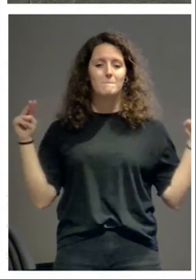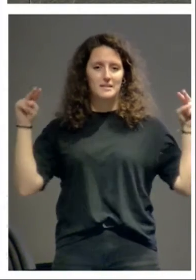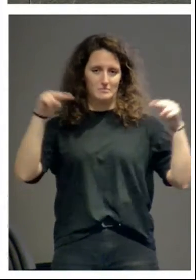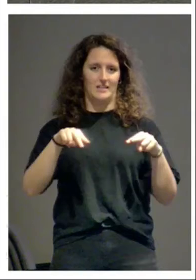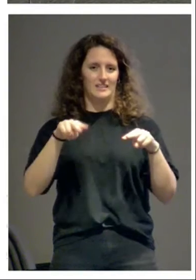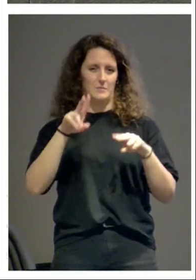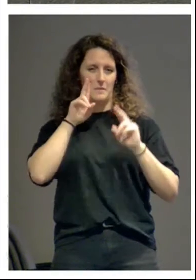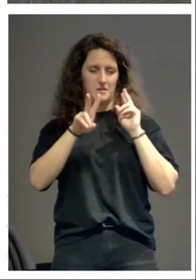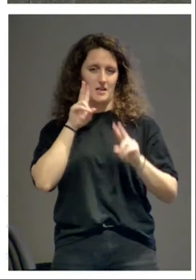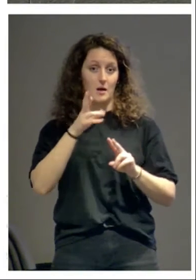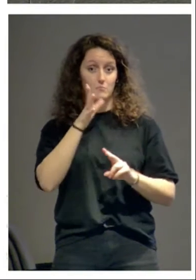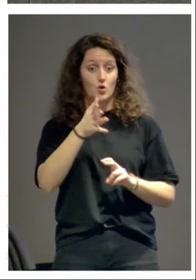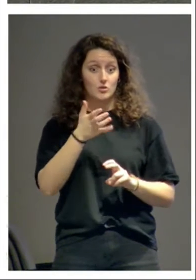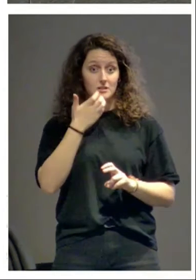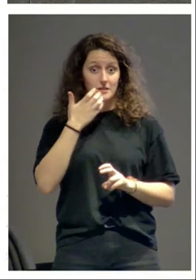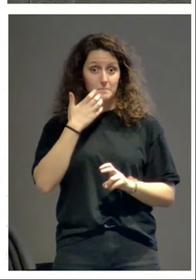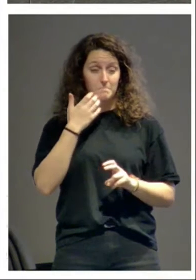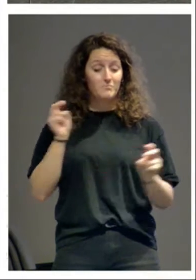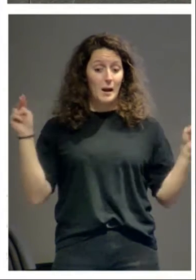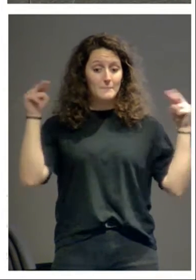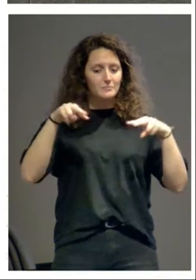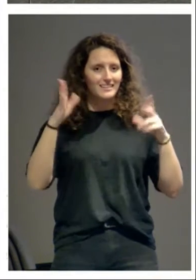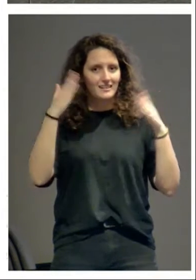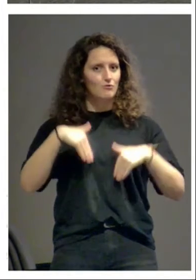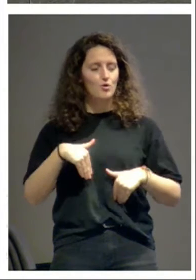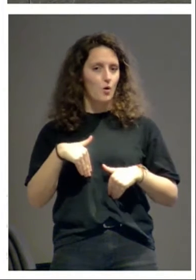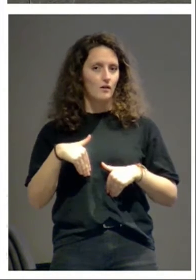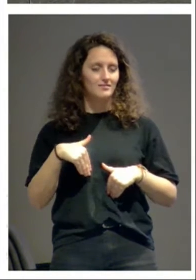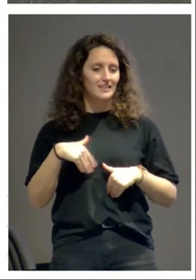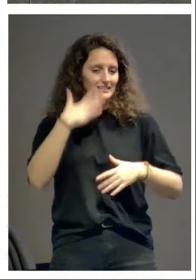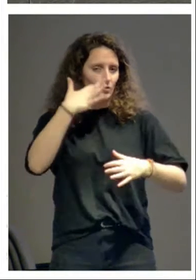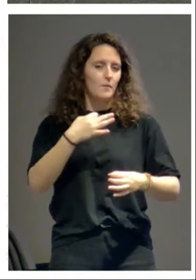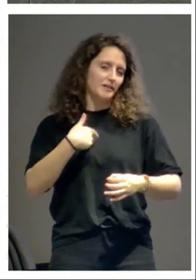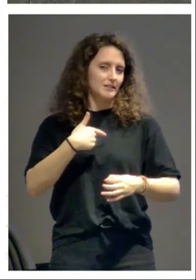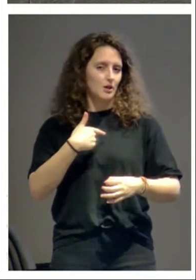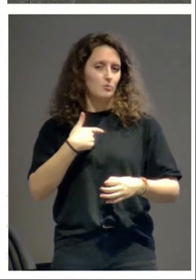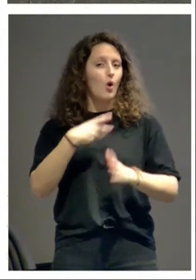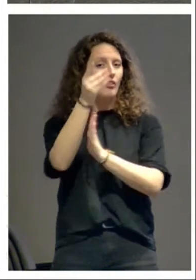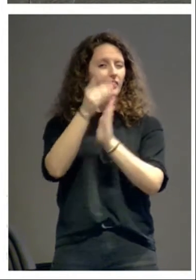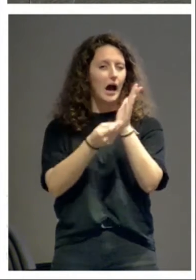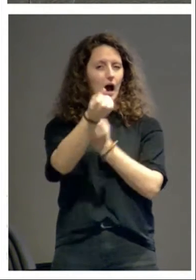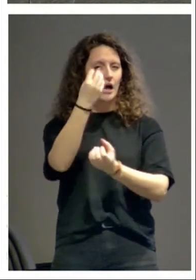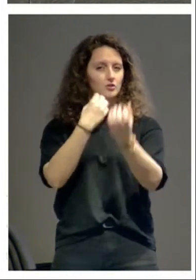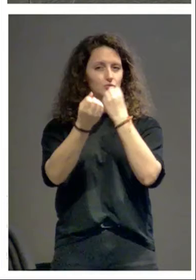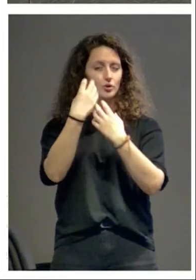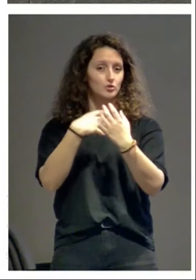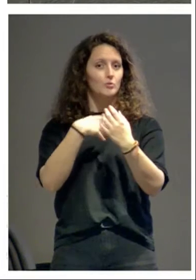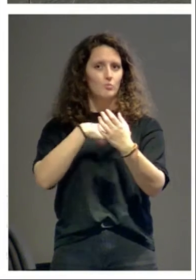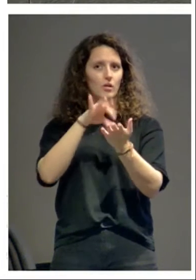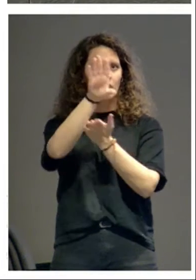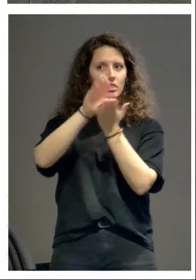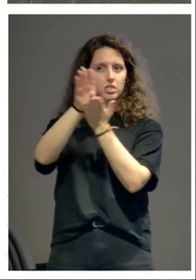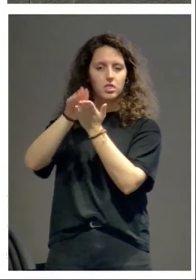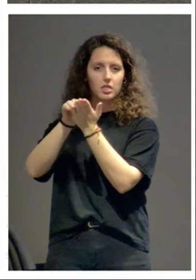Si no tenemos perspectiva, ni siquiera en muchos casos entenderemos el valor de los datos que podemos recoger